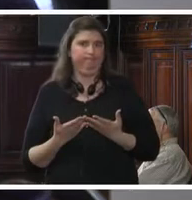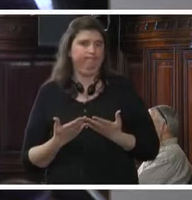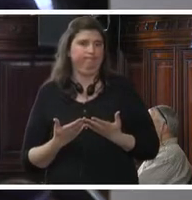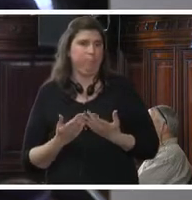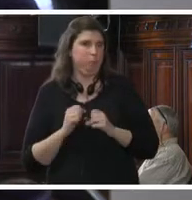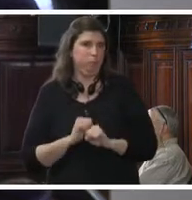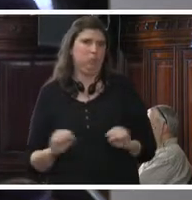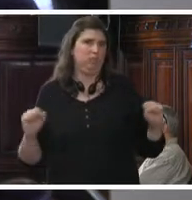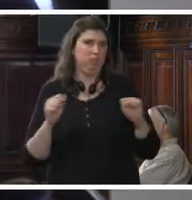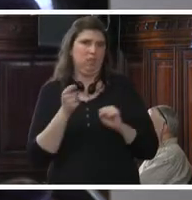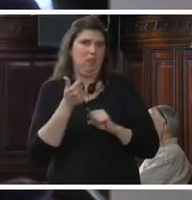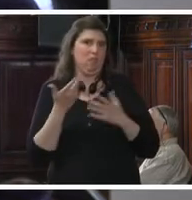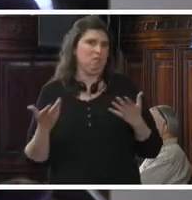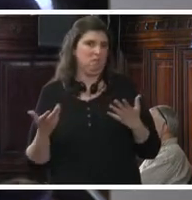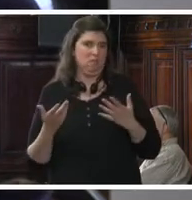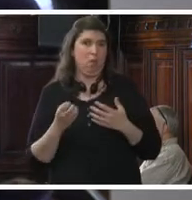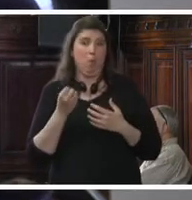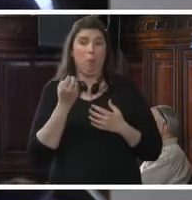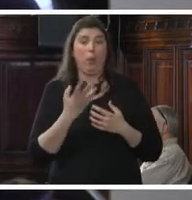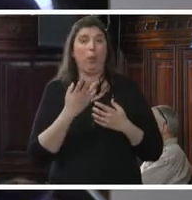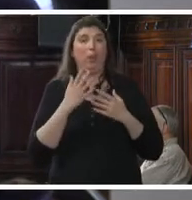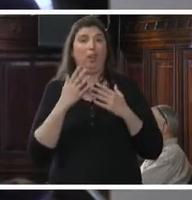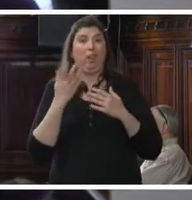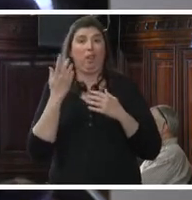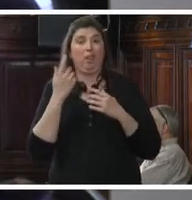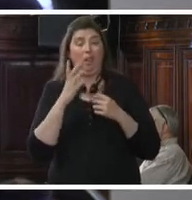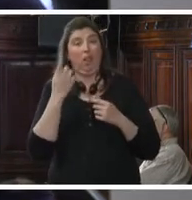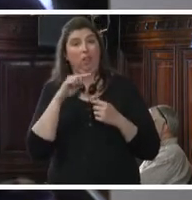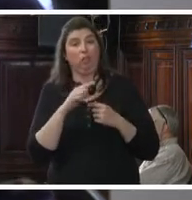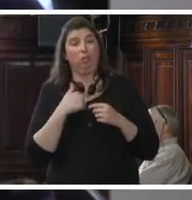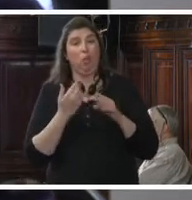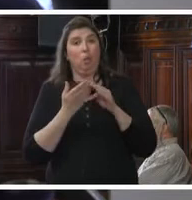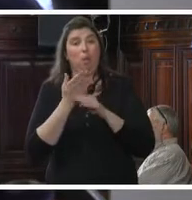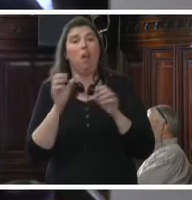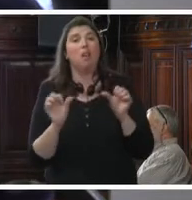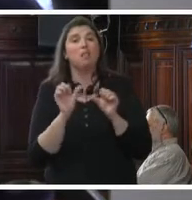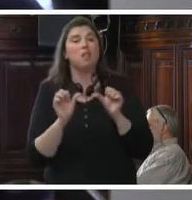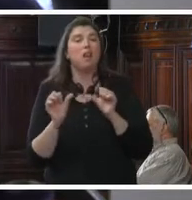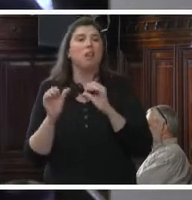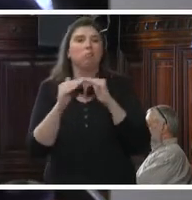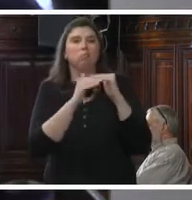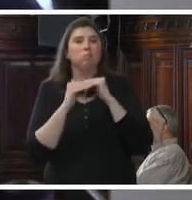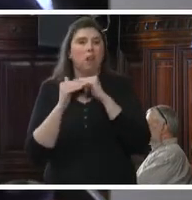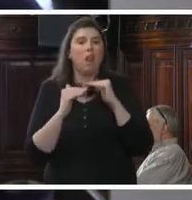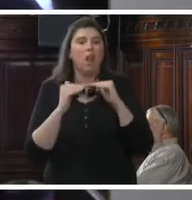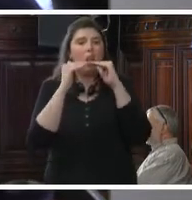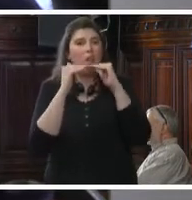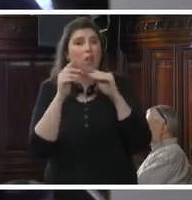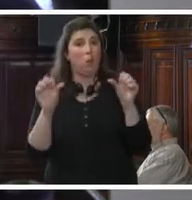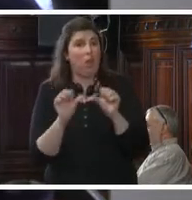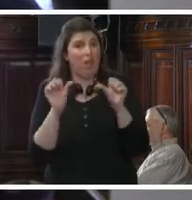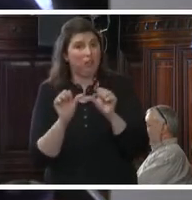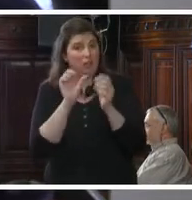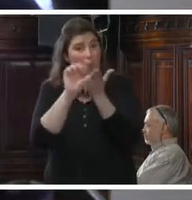a ser regresadas violando estándares mínimos, entre otras cosas, que es lo que lamentablemente hacen los países. Por esa